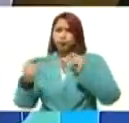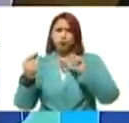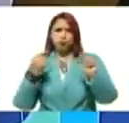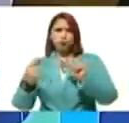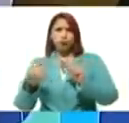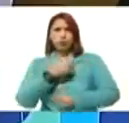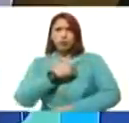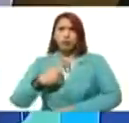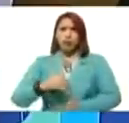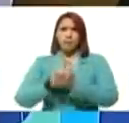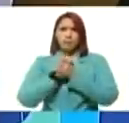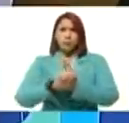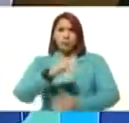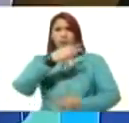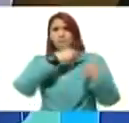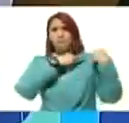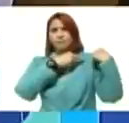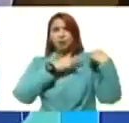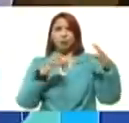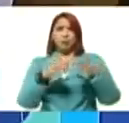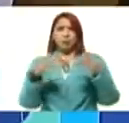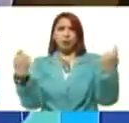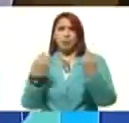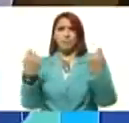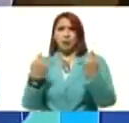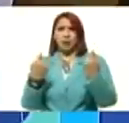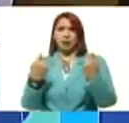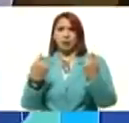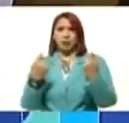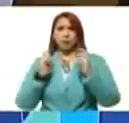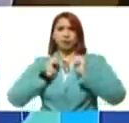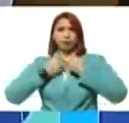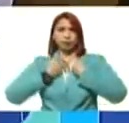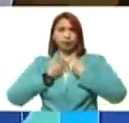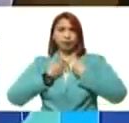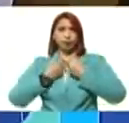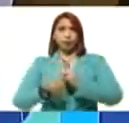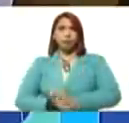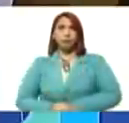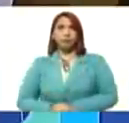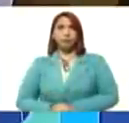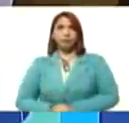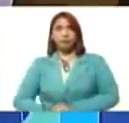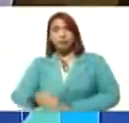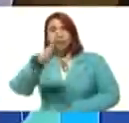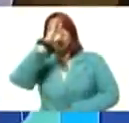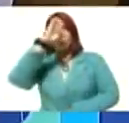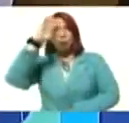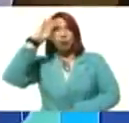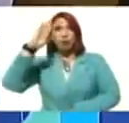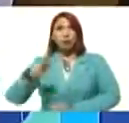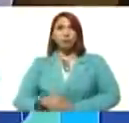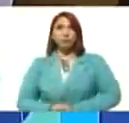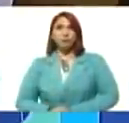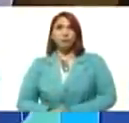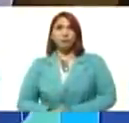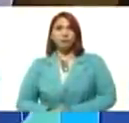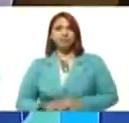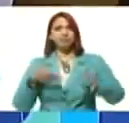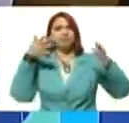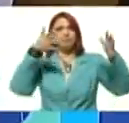Yo quisiera que el compañero jefe del comando de campaña, Aristóbulo Isturi, Diosdado Cabello Rondón, le diera una